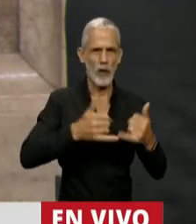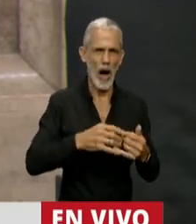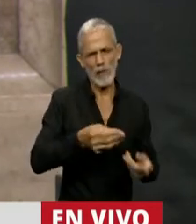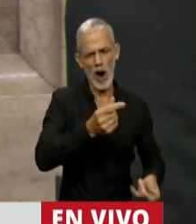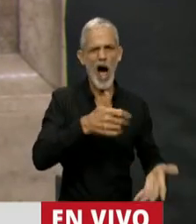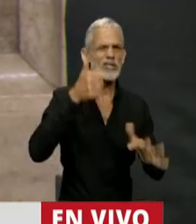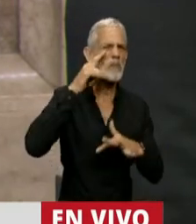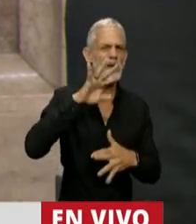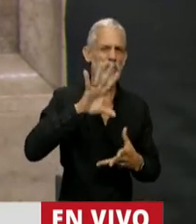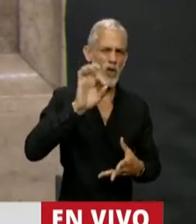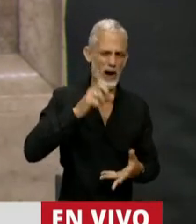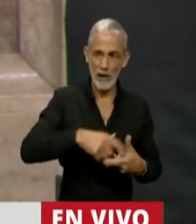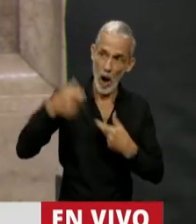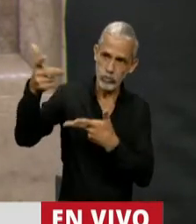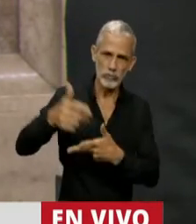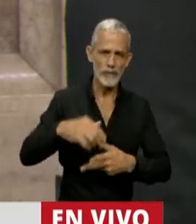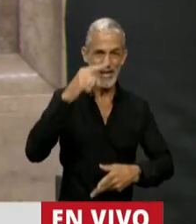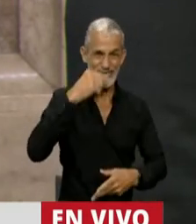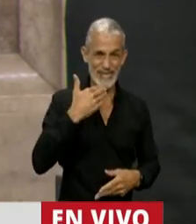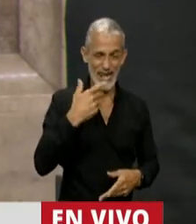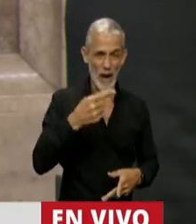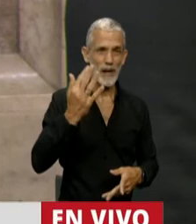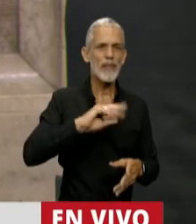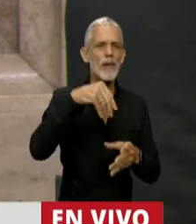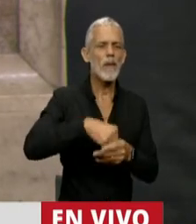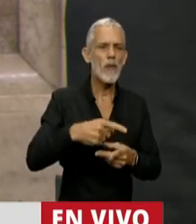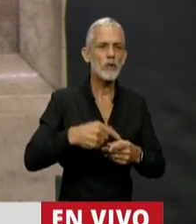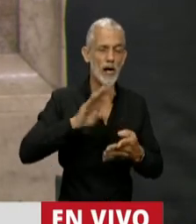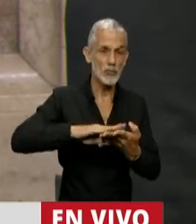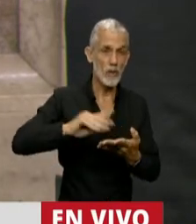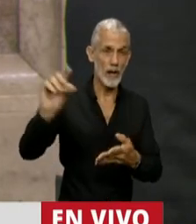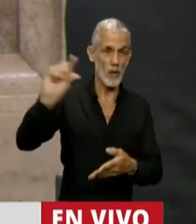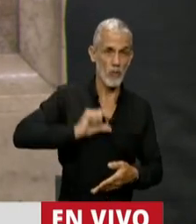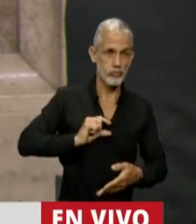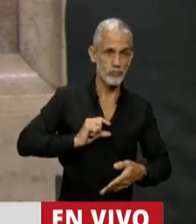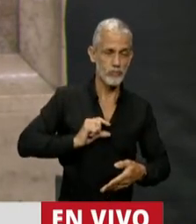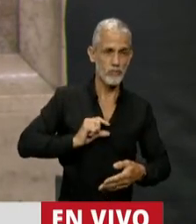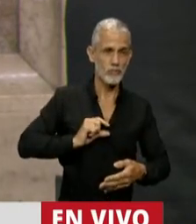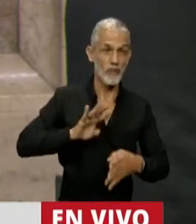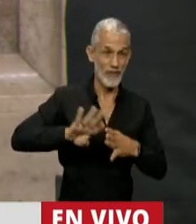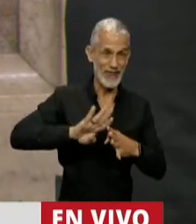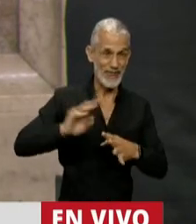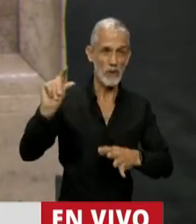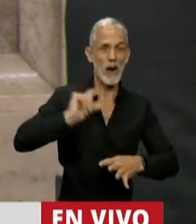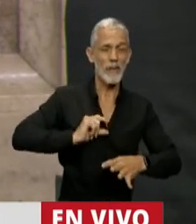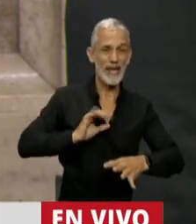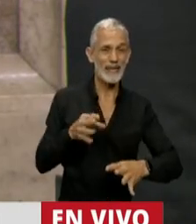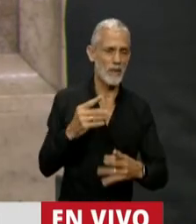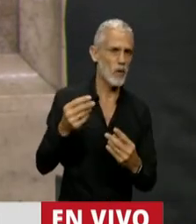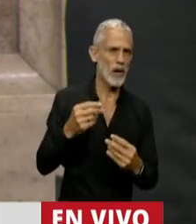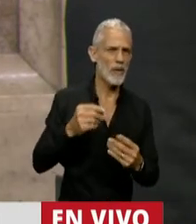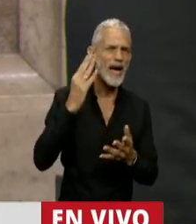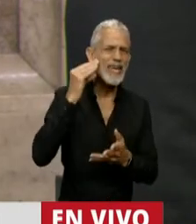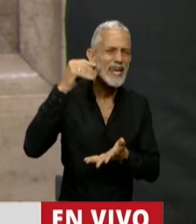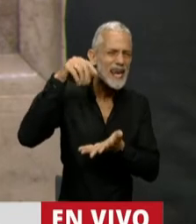Cuando en la ciudad de Buenos Aires, por ejemplo, el 7 de abril tuvieron que votar el endeudamiento en la legislatura con jurisdicción en